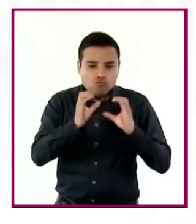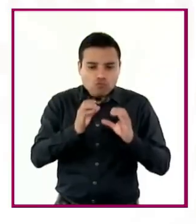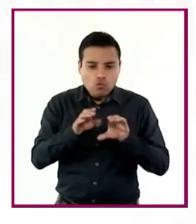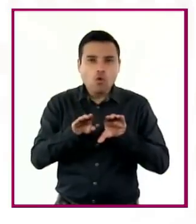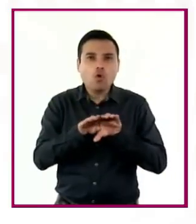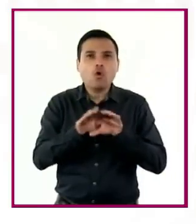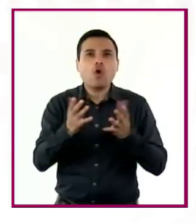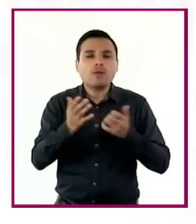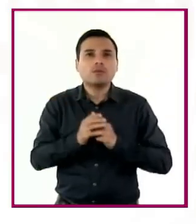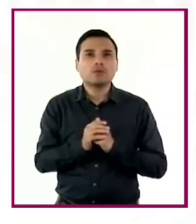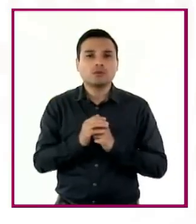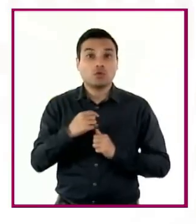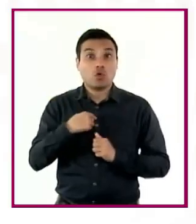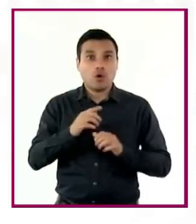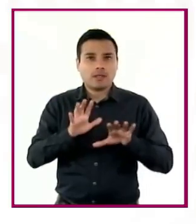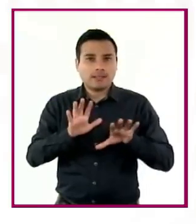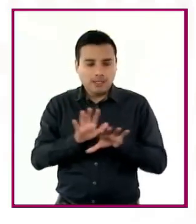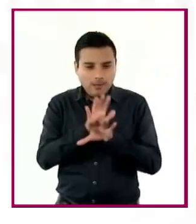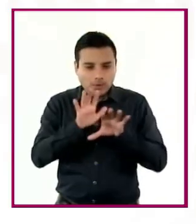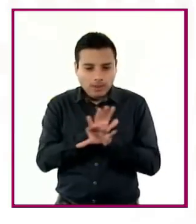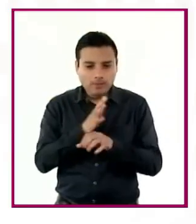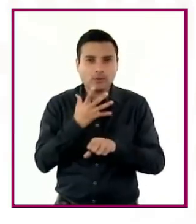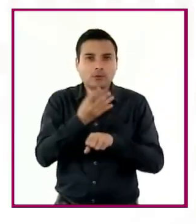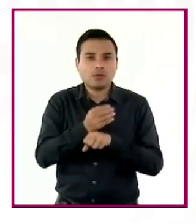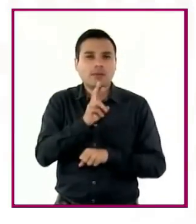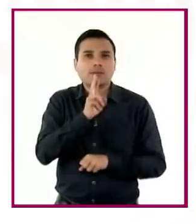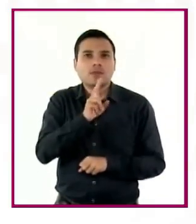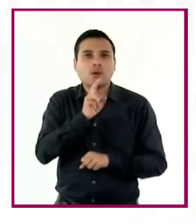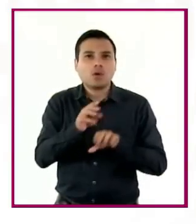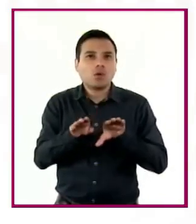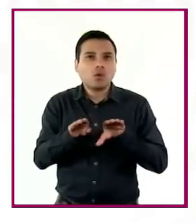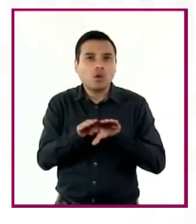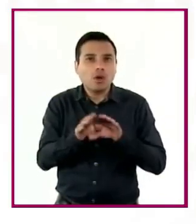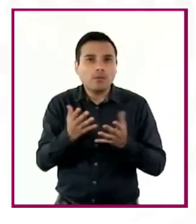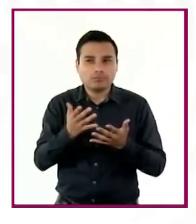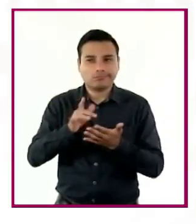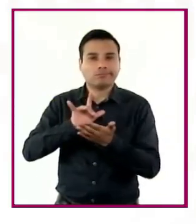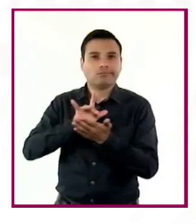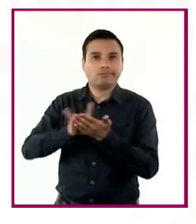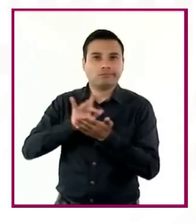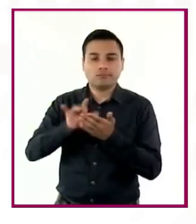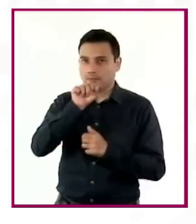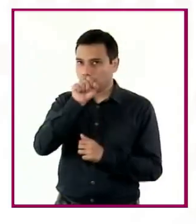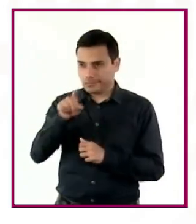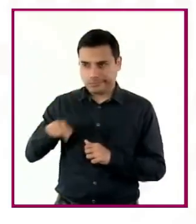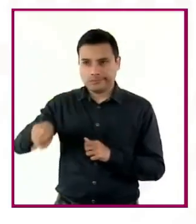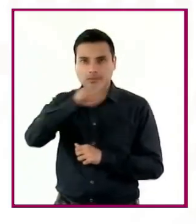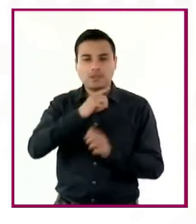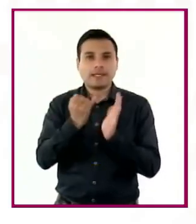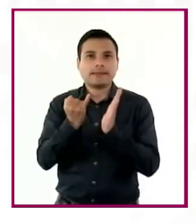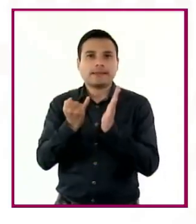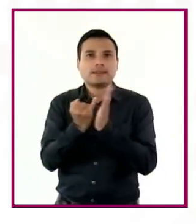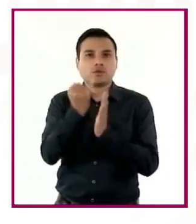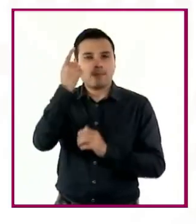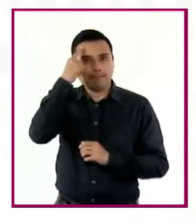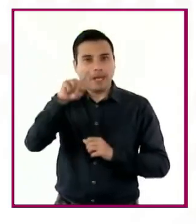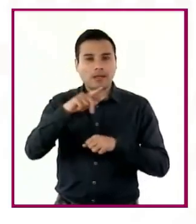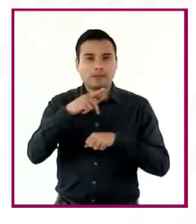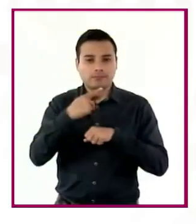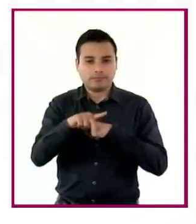modificarlos en caso de que se requiera, así como la toma de decisiones para prevenir situaciones de riesgo.